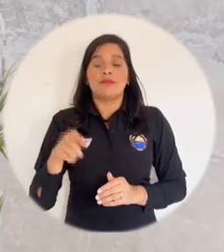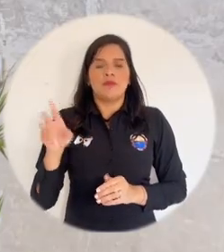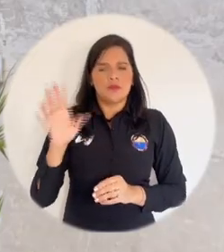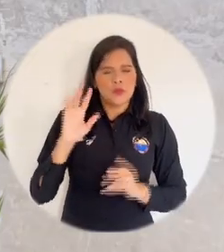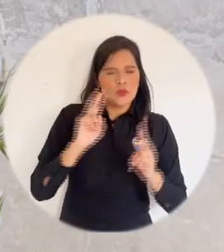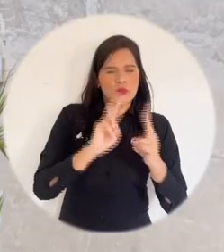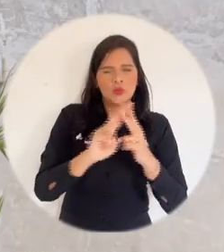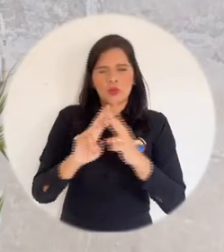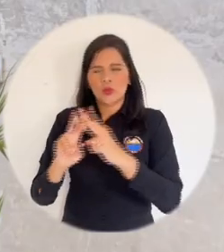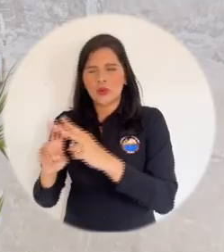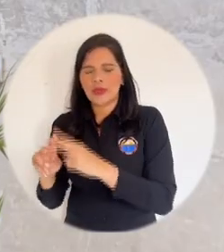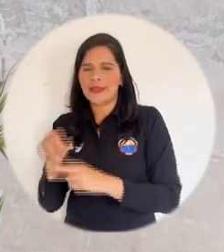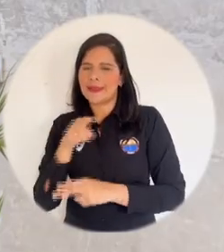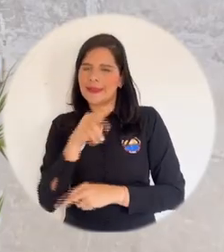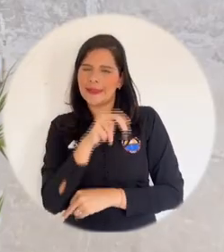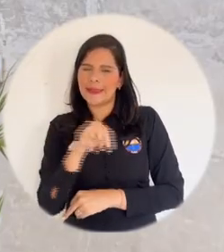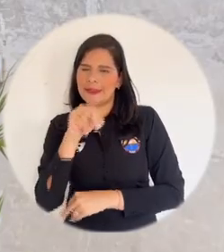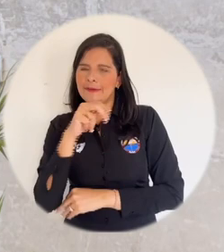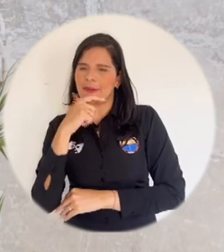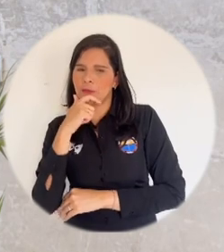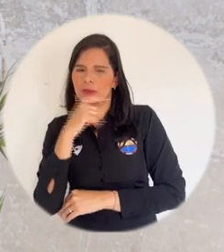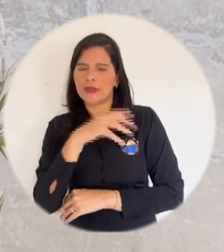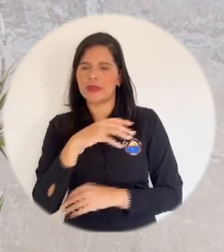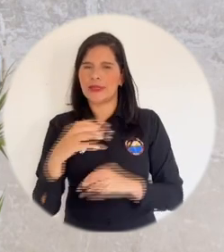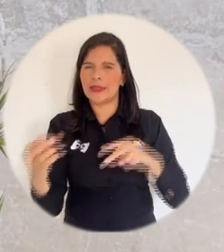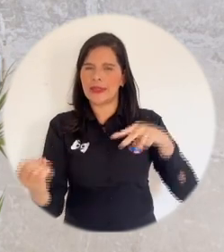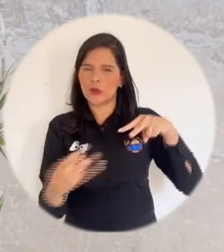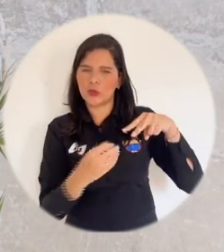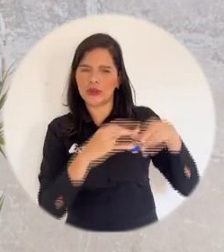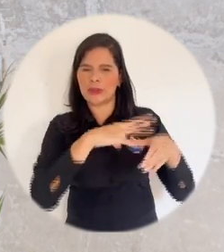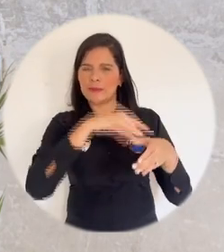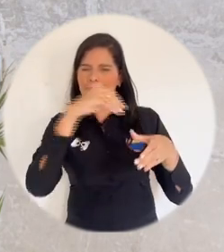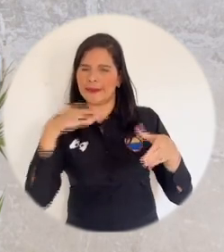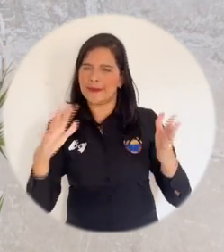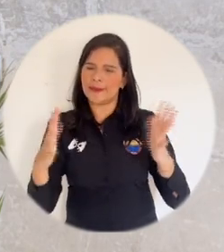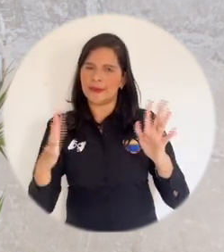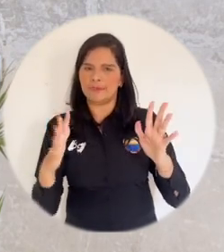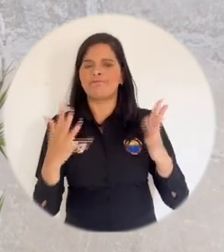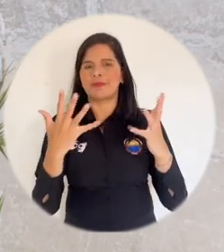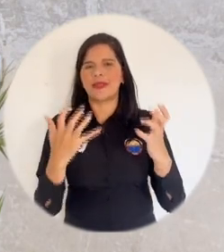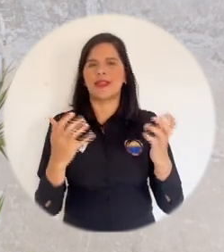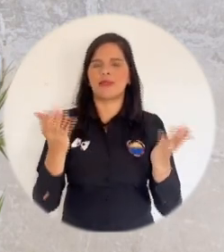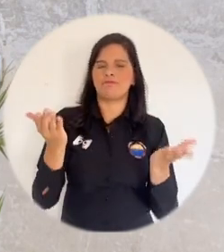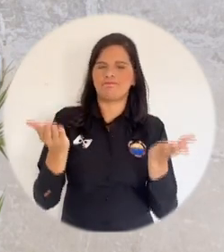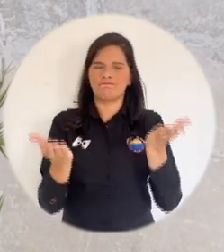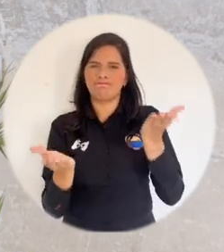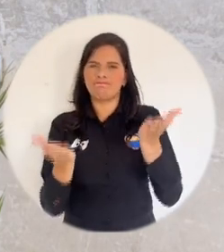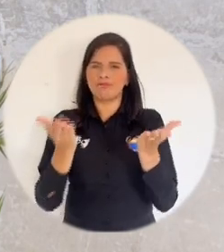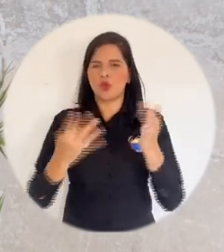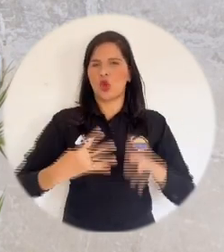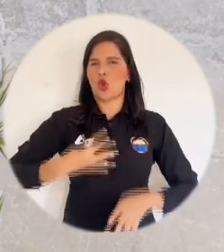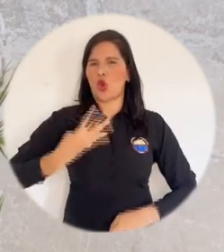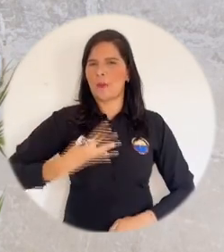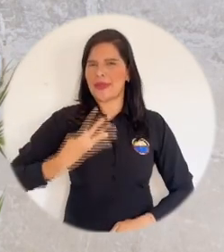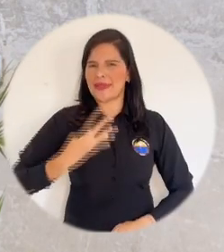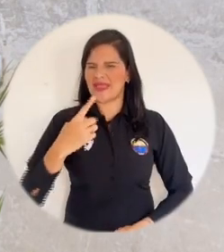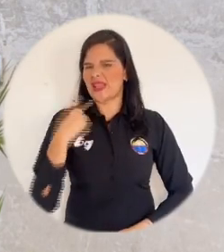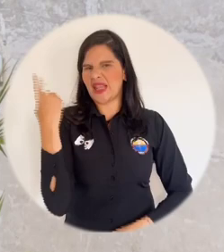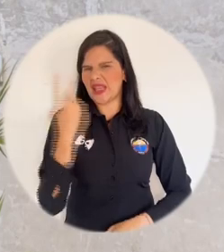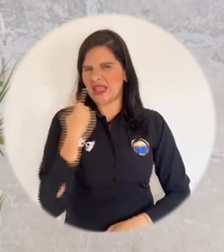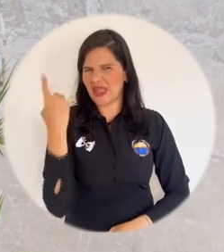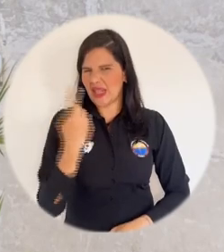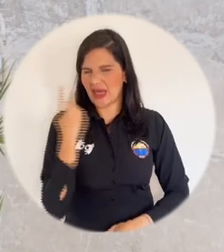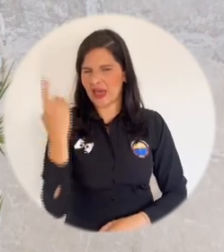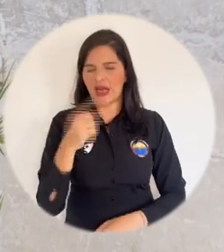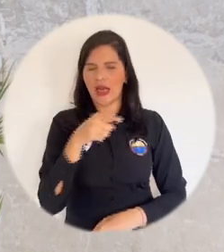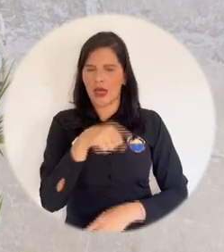precedente de la gran mayoría de estos jóvenes, la universidad preparó para ellos un curso de nivelación en competencias básicas y